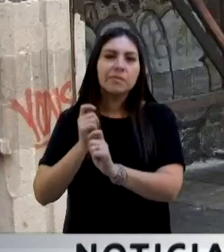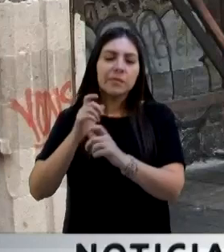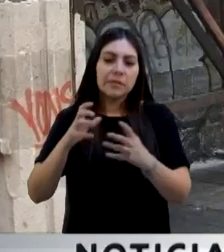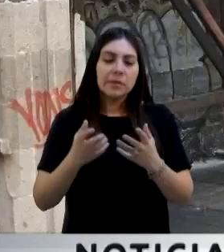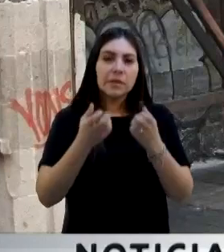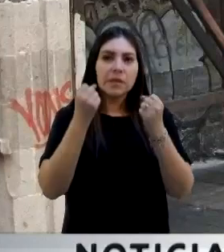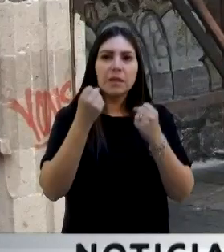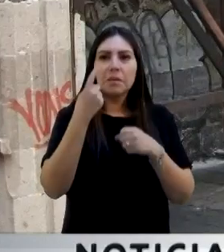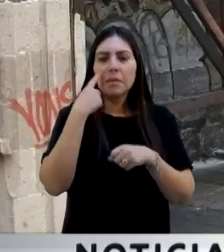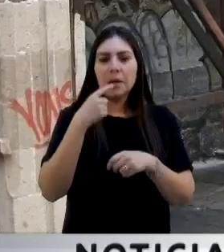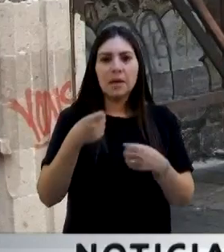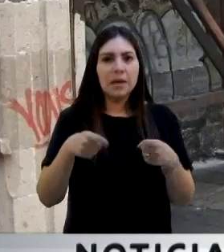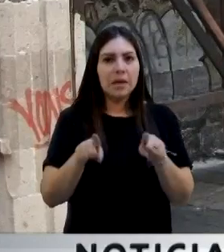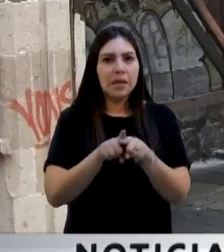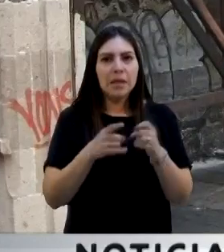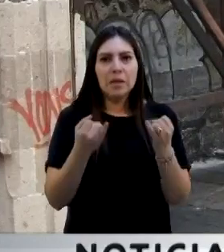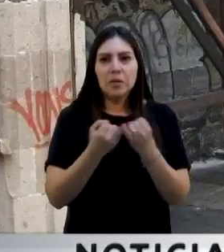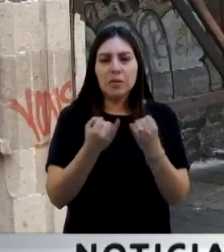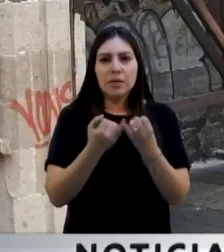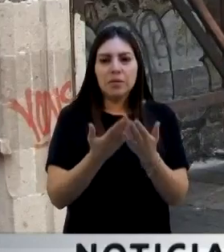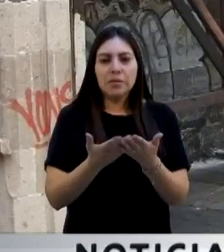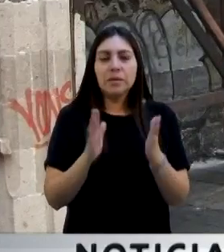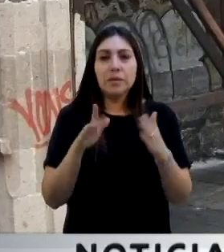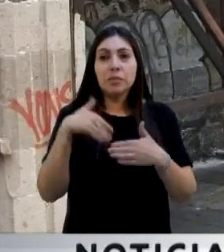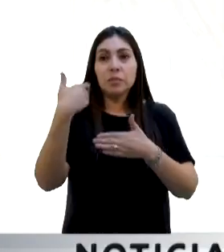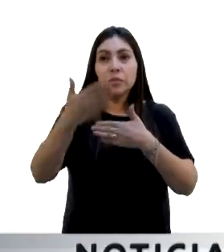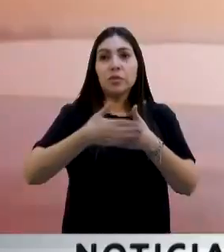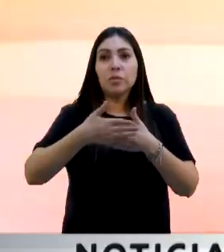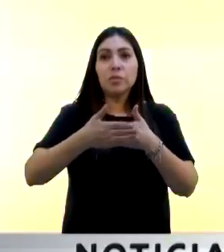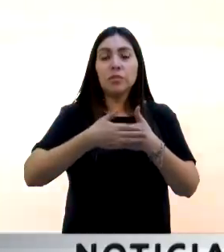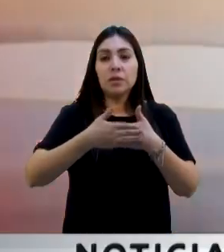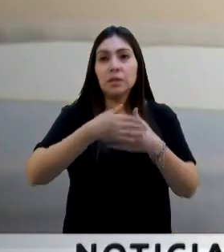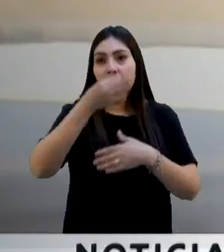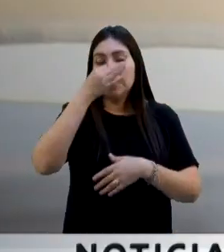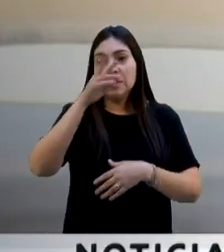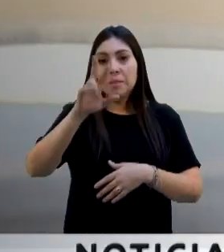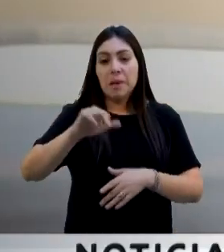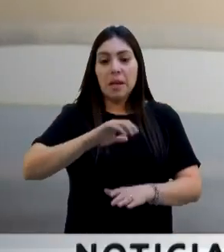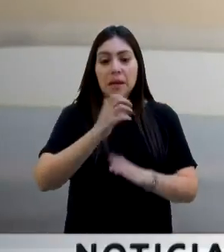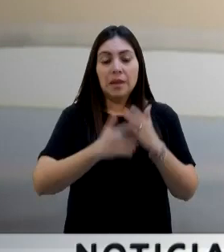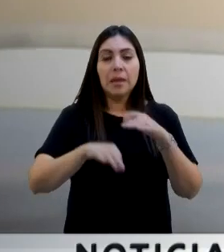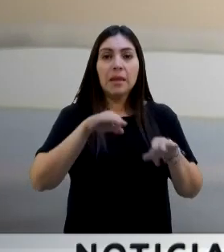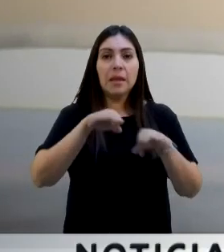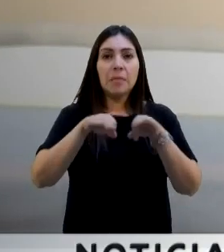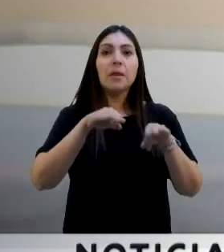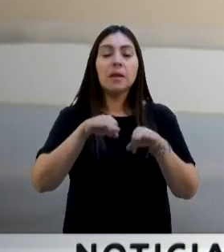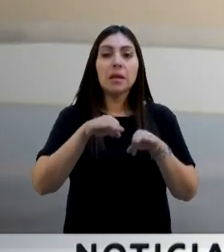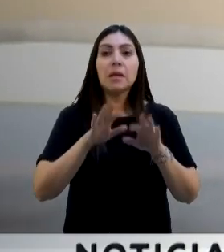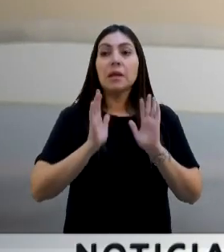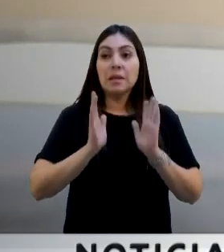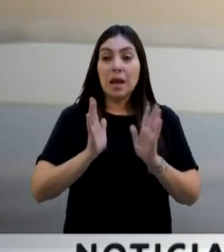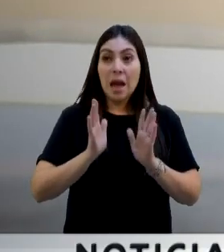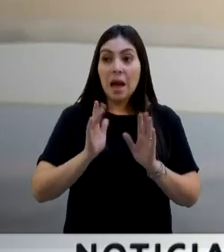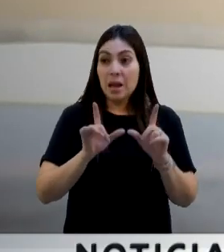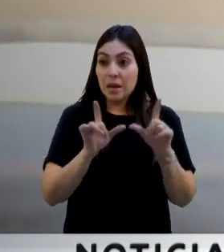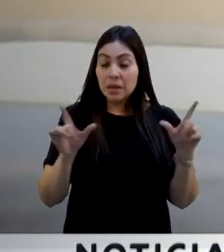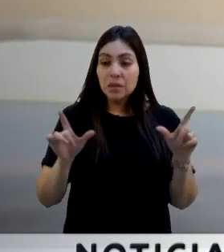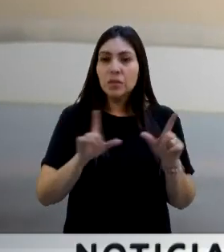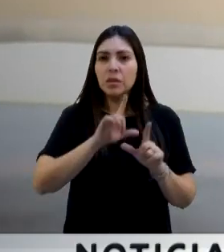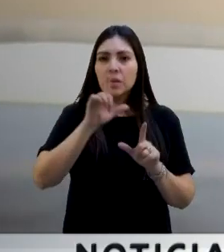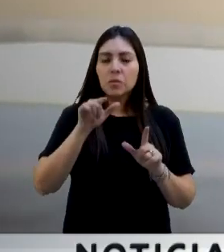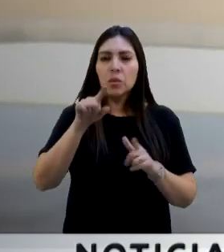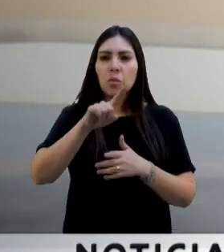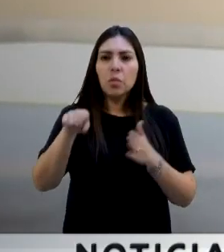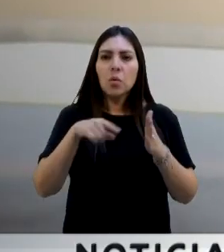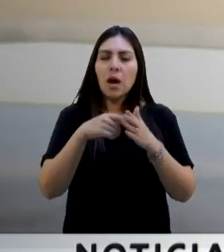tenemos el día ya de hoy, próximo a concluir los trabajos, para que se convierta en un espacio público